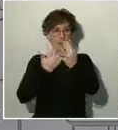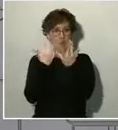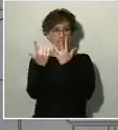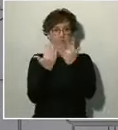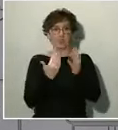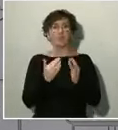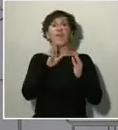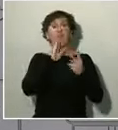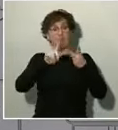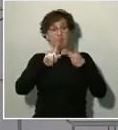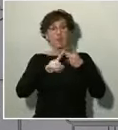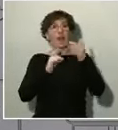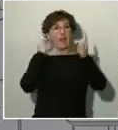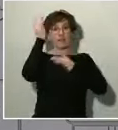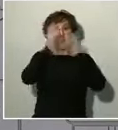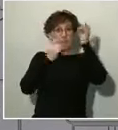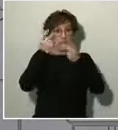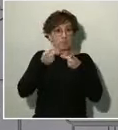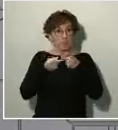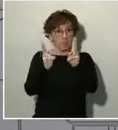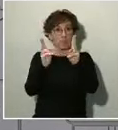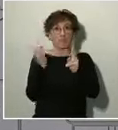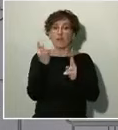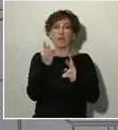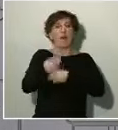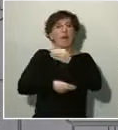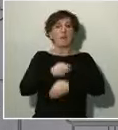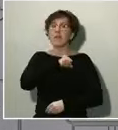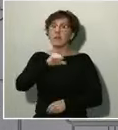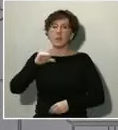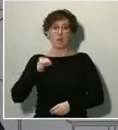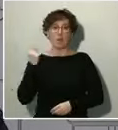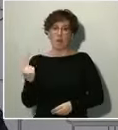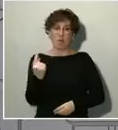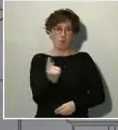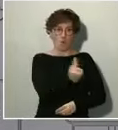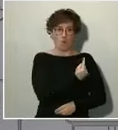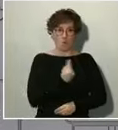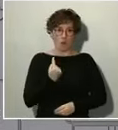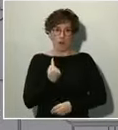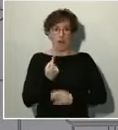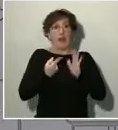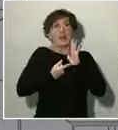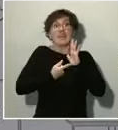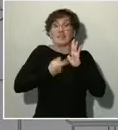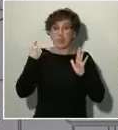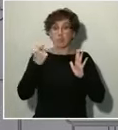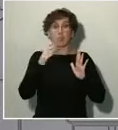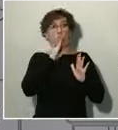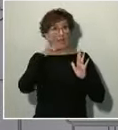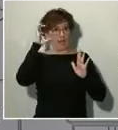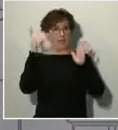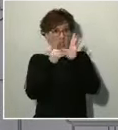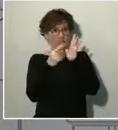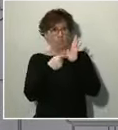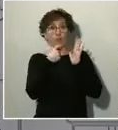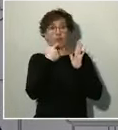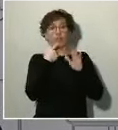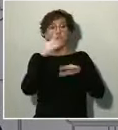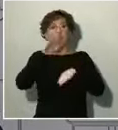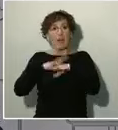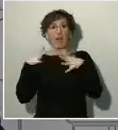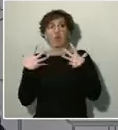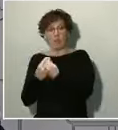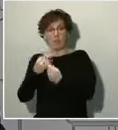realizarse de manera individual, salvo que, como ya se contemplaba en el real decreto, se acompañe a personas con discapacidad, a menores,